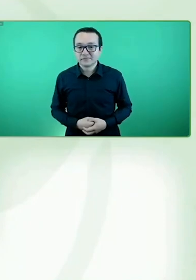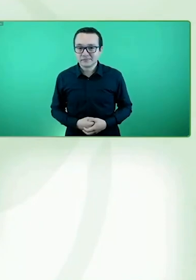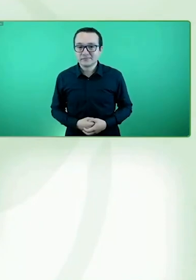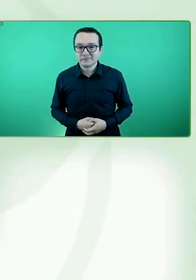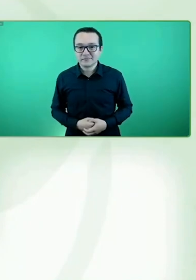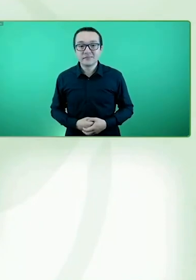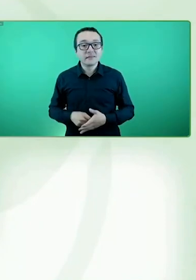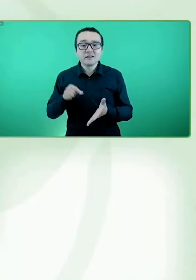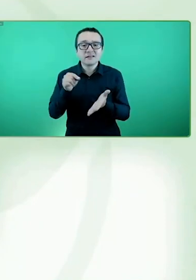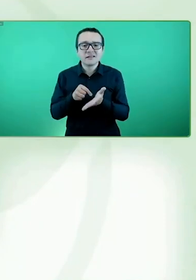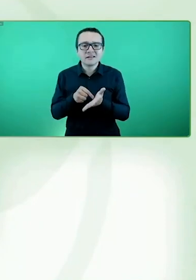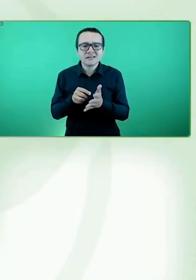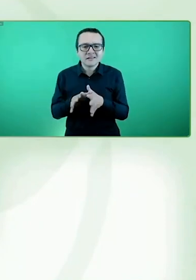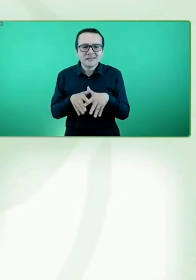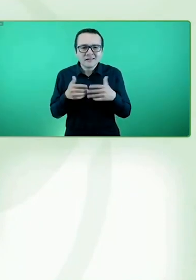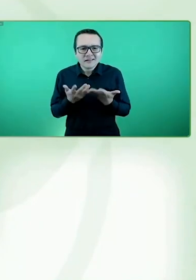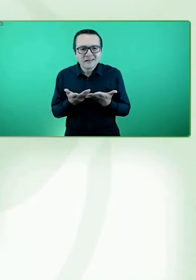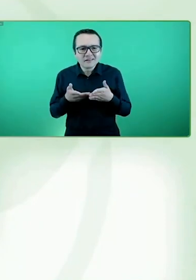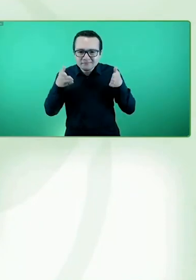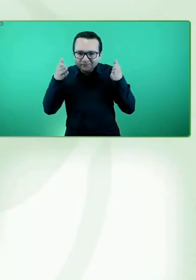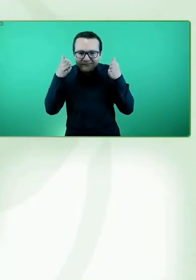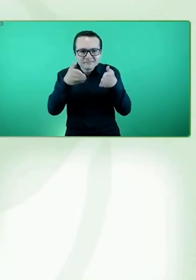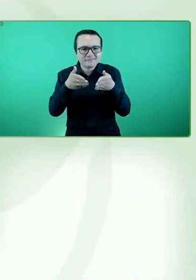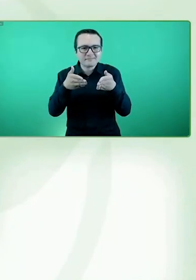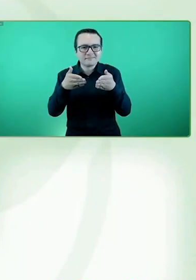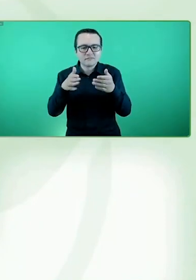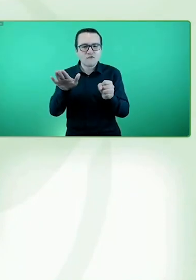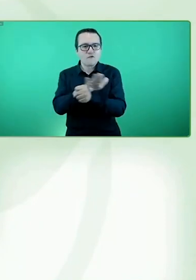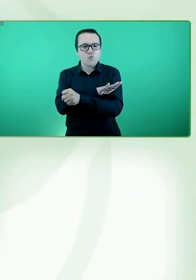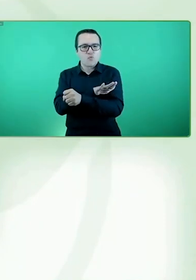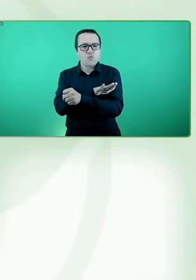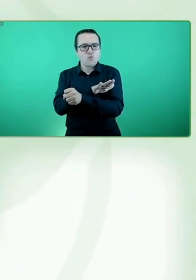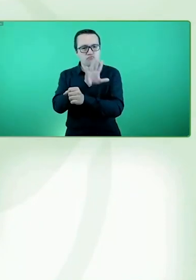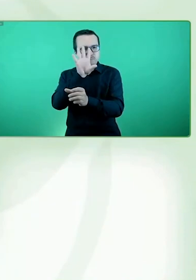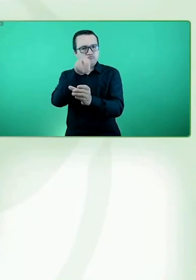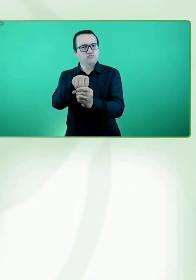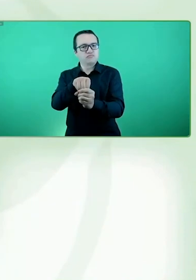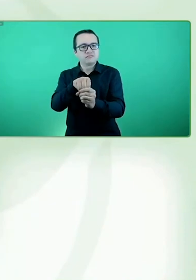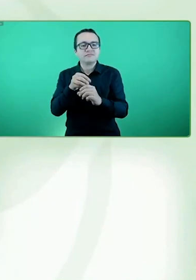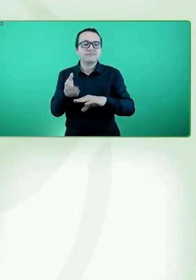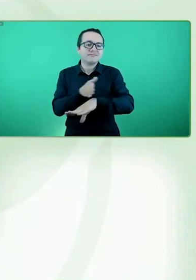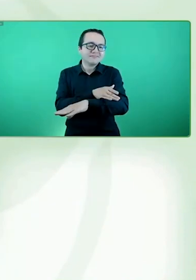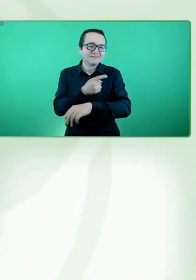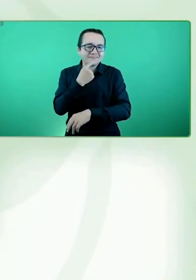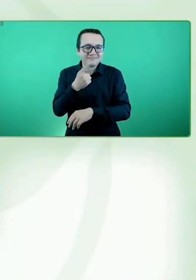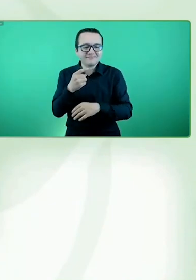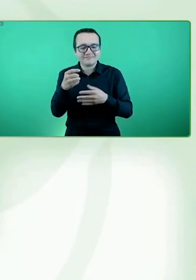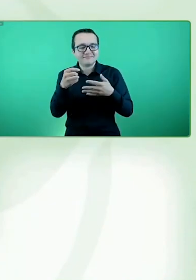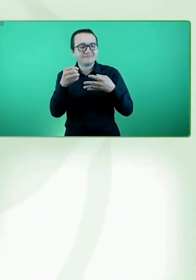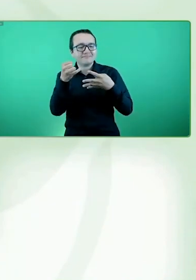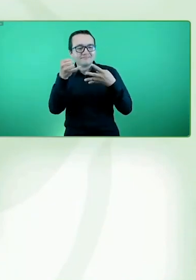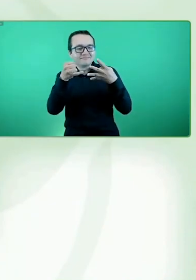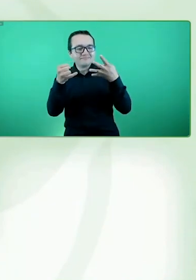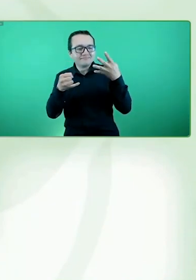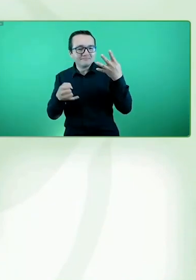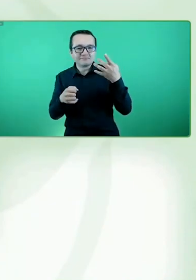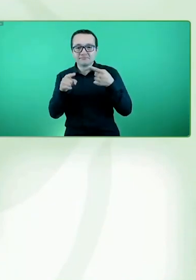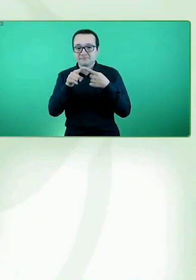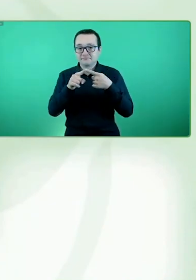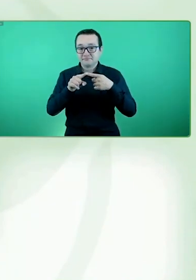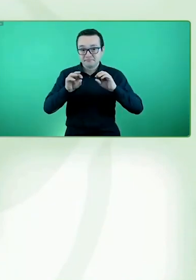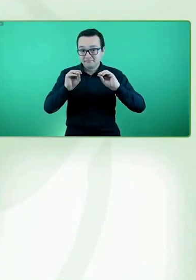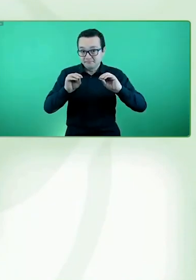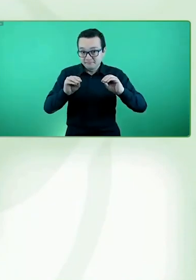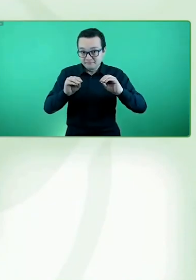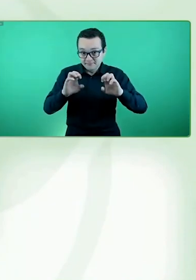con un enfoque también integral. Yo hablaba de otras líneas, como son la educación, el empleo… Ambas